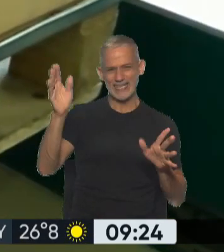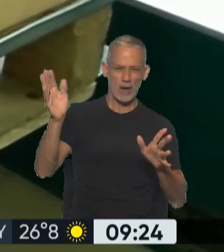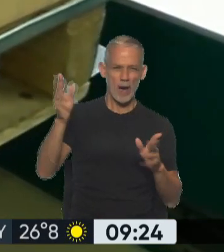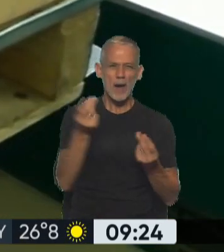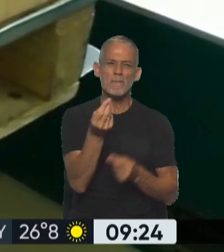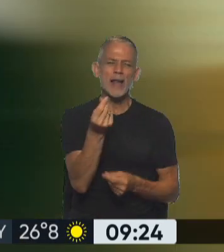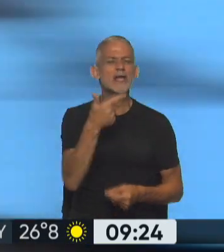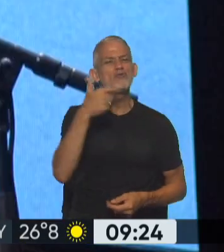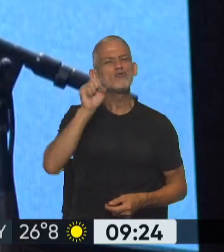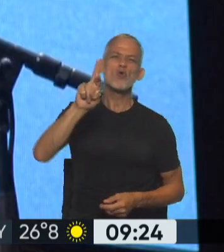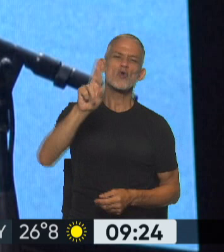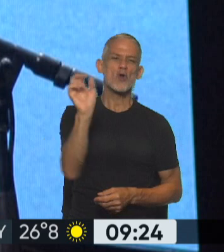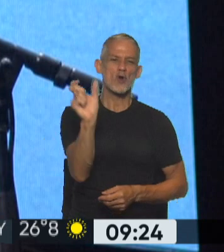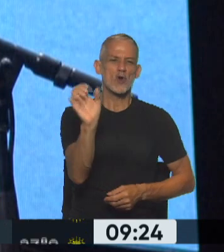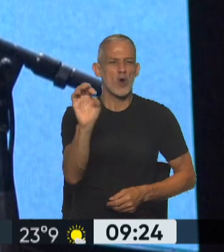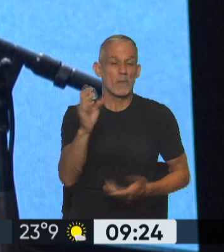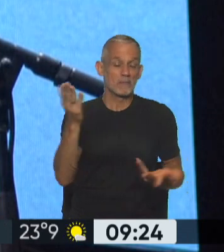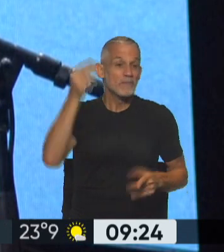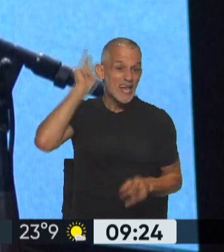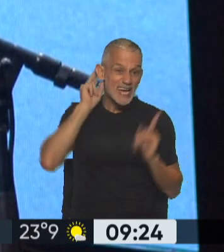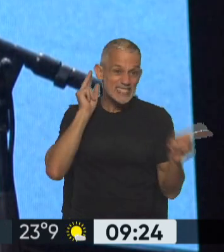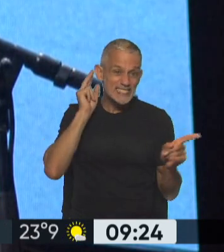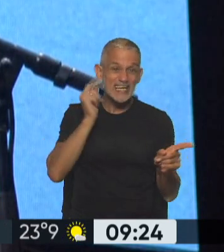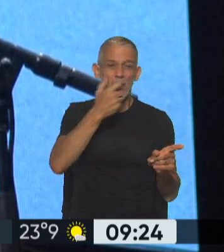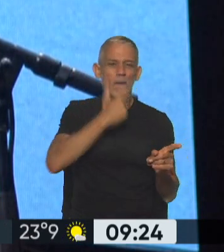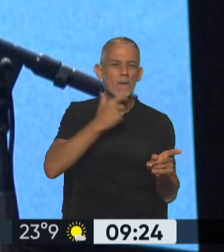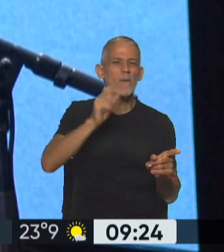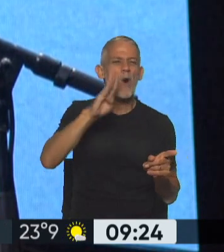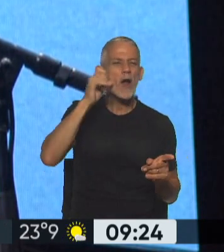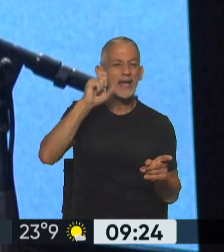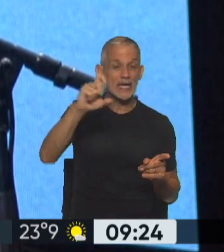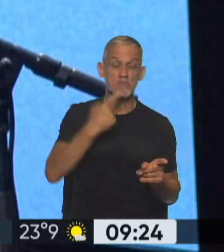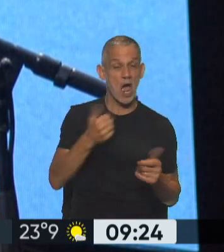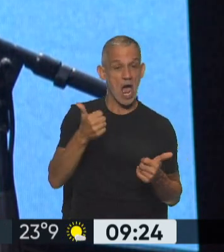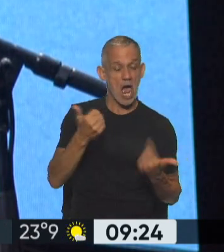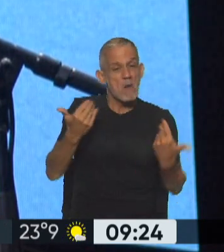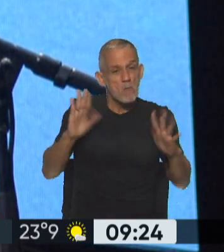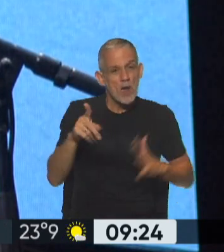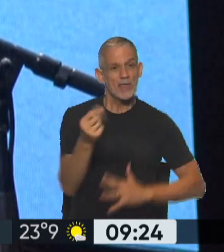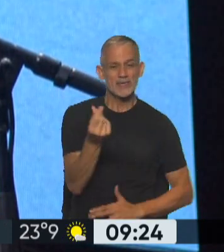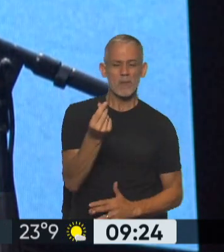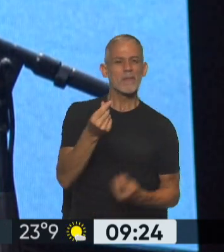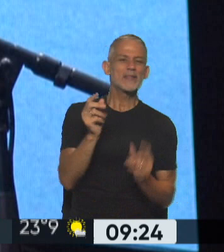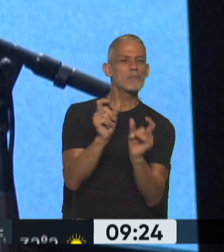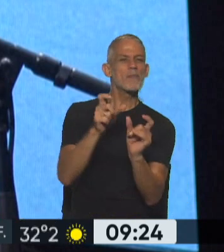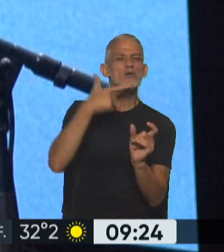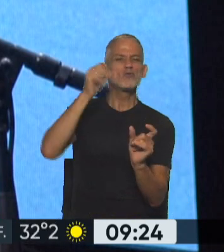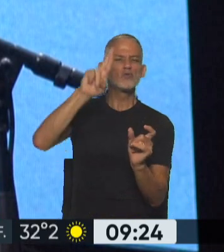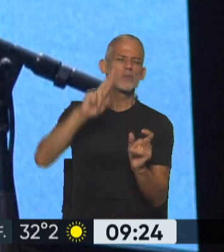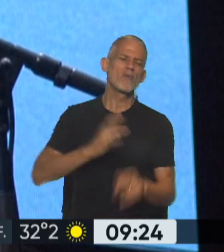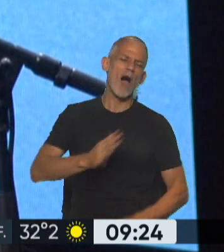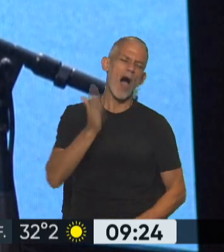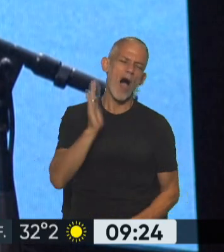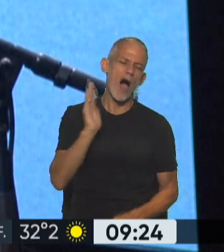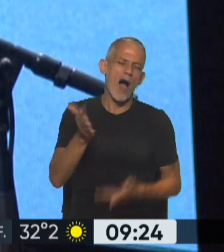la nueva moneda. Desde Chile, Gabriel Boric dio el visto bueno, aunque reconoció que el proyecto está en pañales y